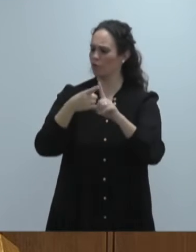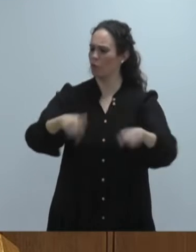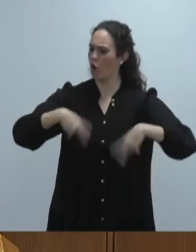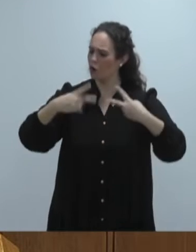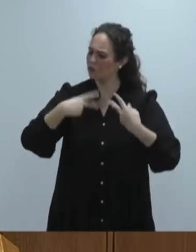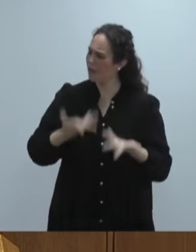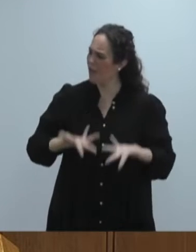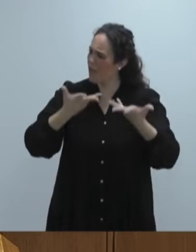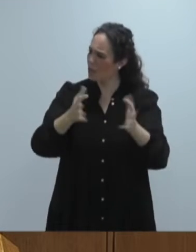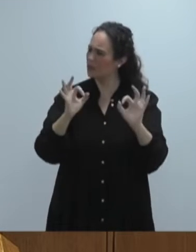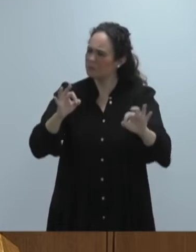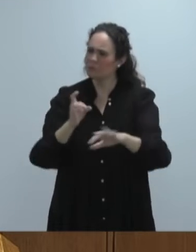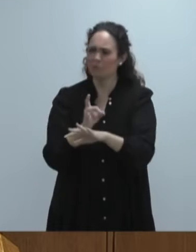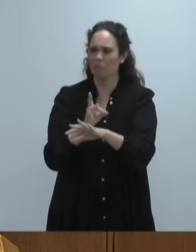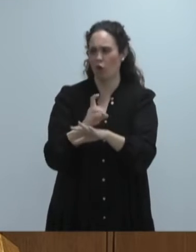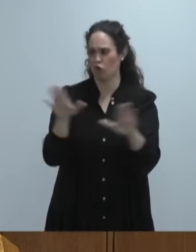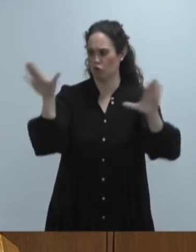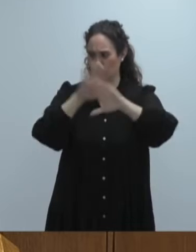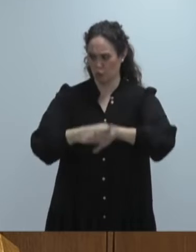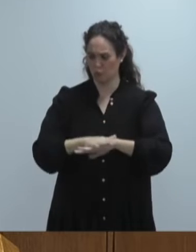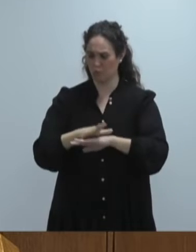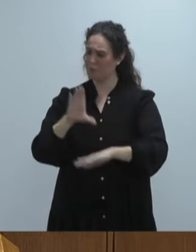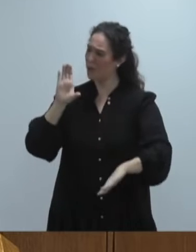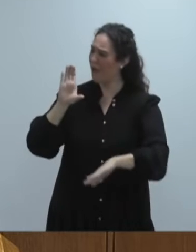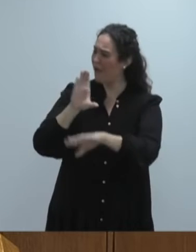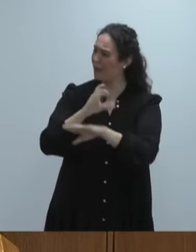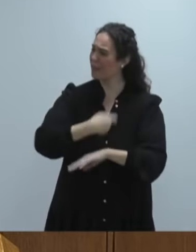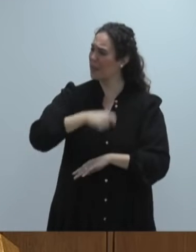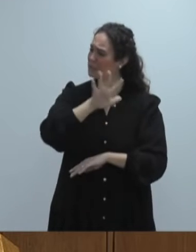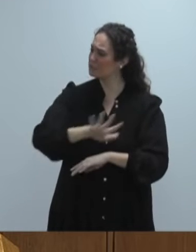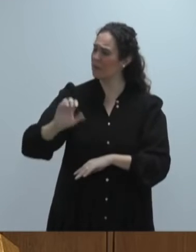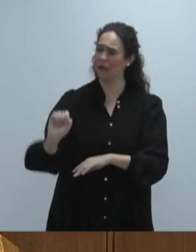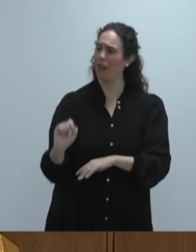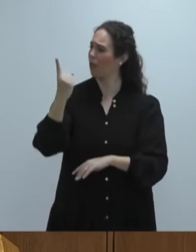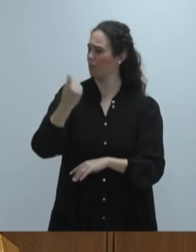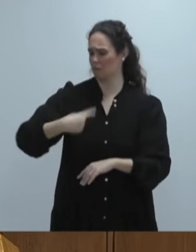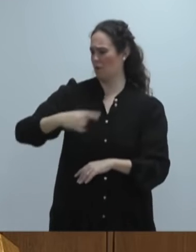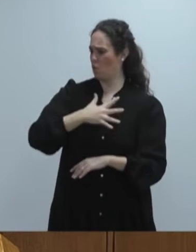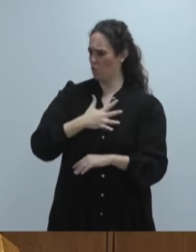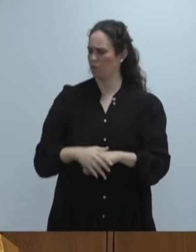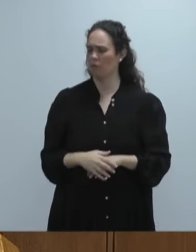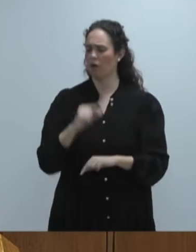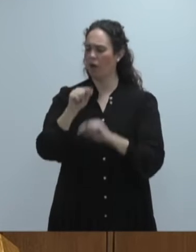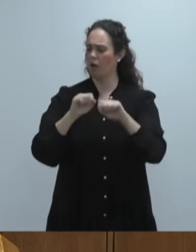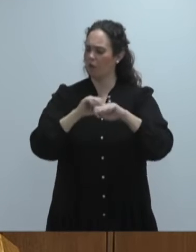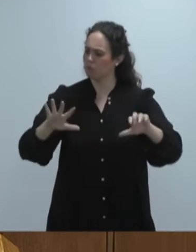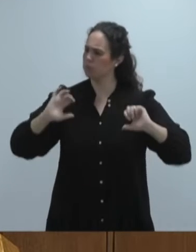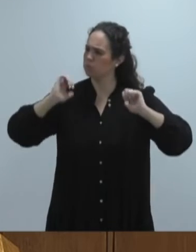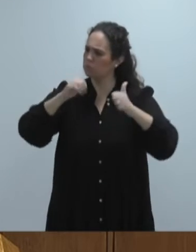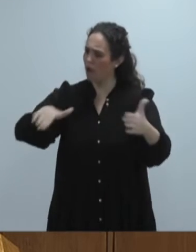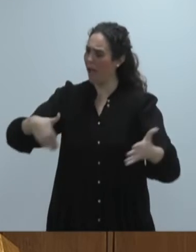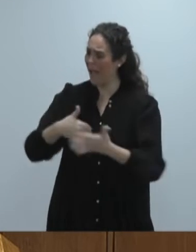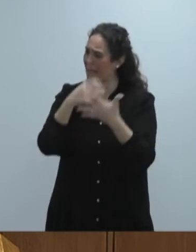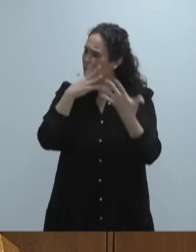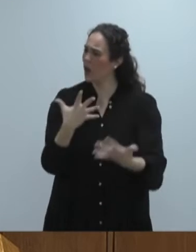especialmente ocio nocturno. Son las ayudas más elevadas de todo el Estado. Desde el inicio de la pandemia hemos destinado 5.100